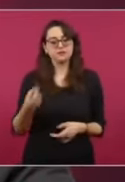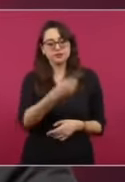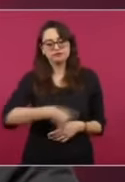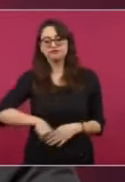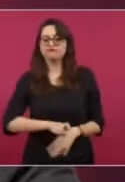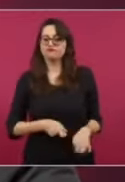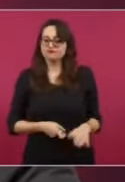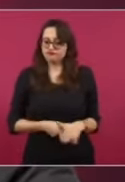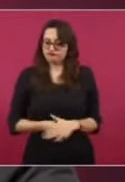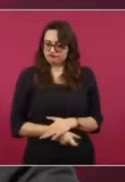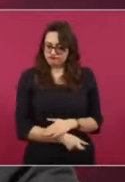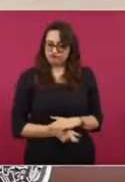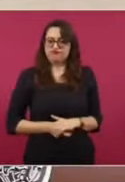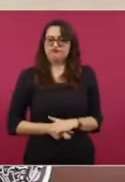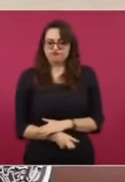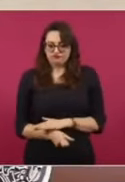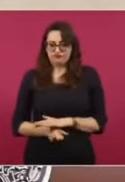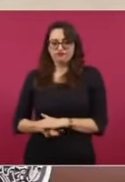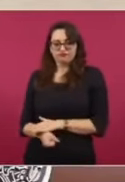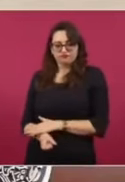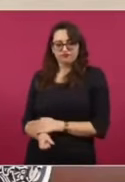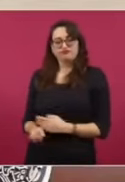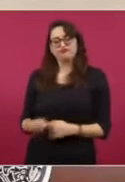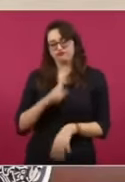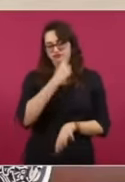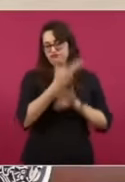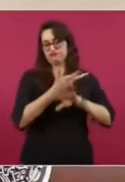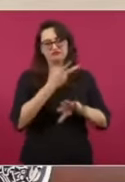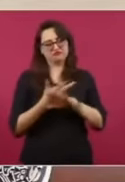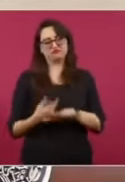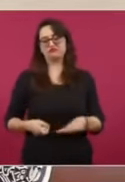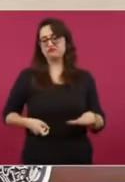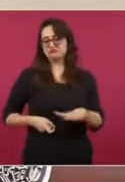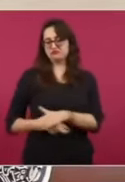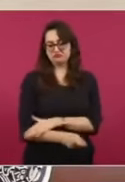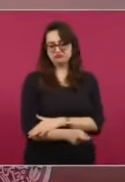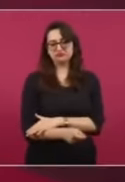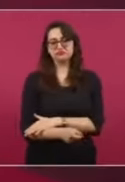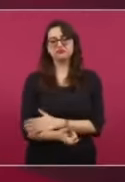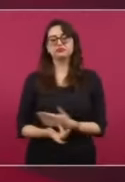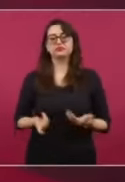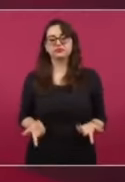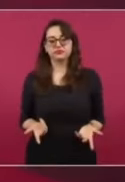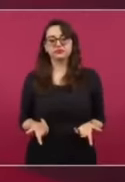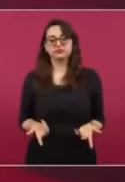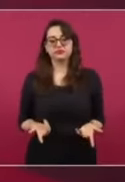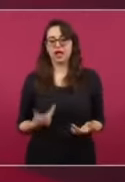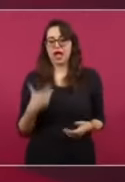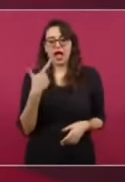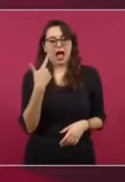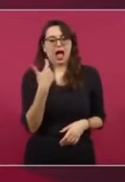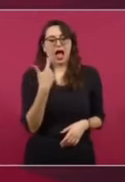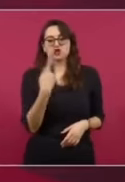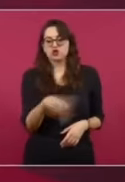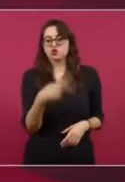de gobiernos extranjeros, 10 sumodos